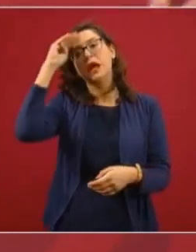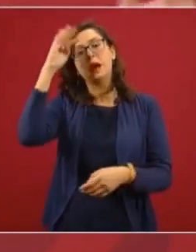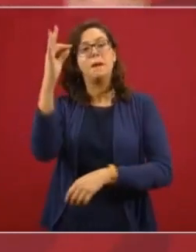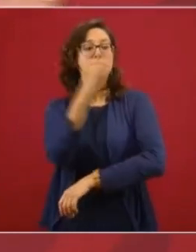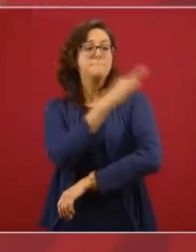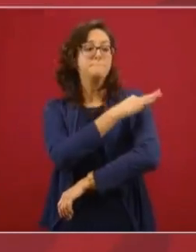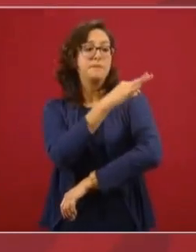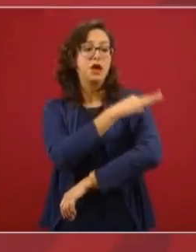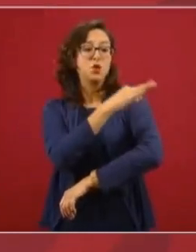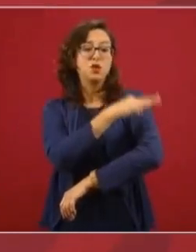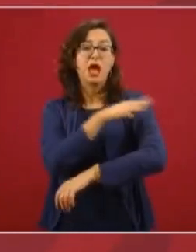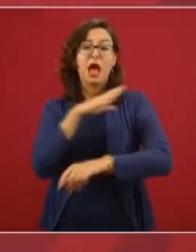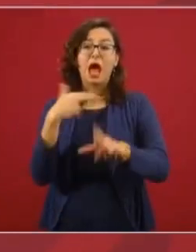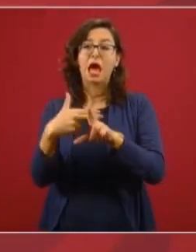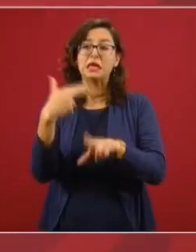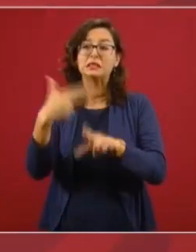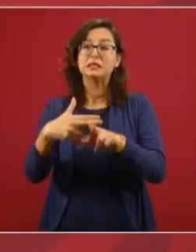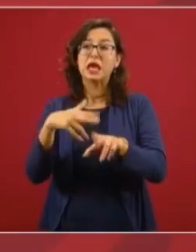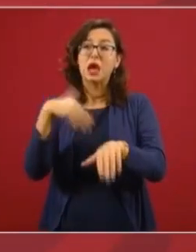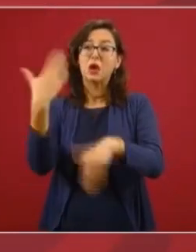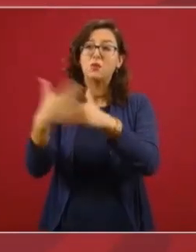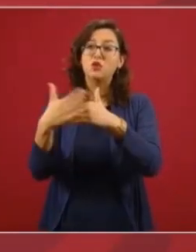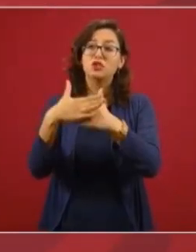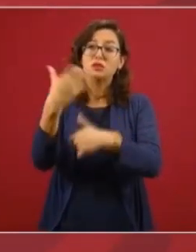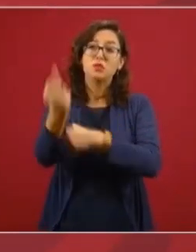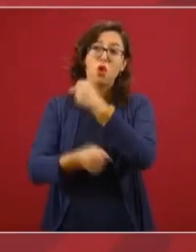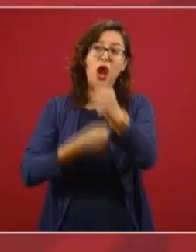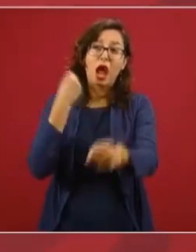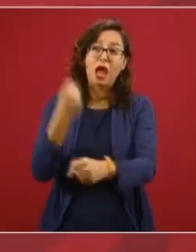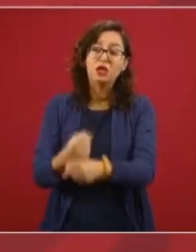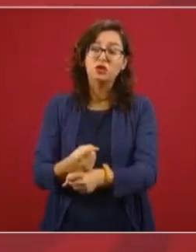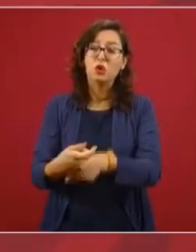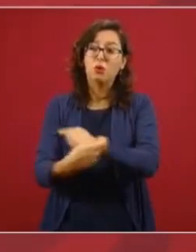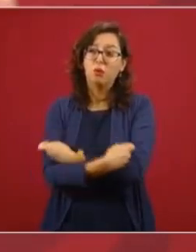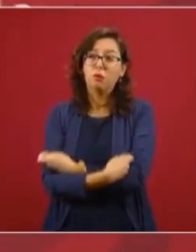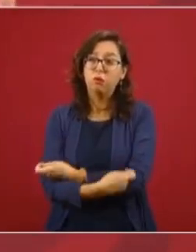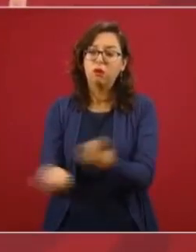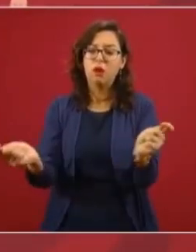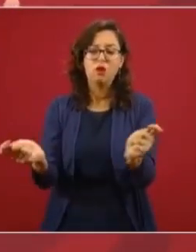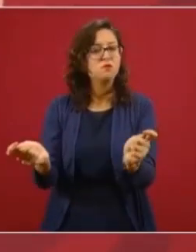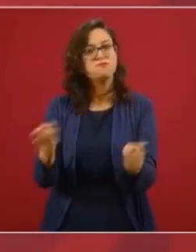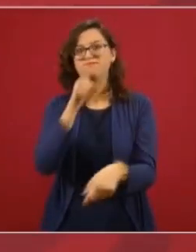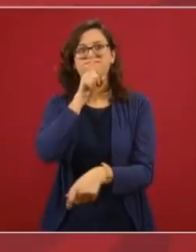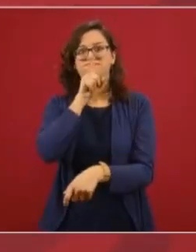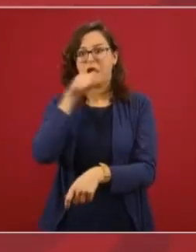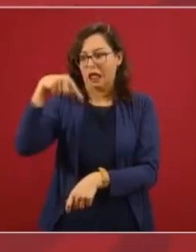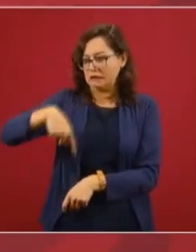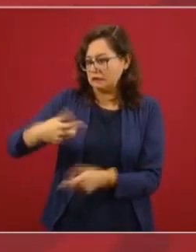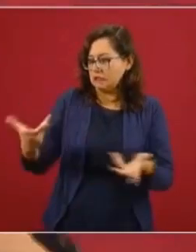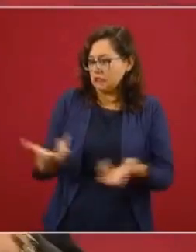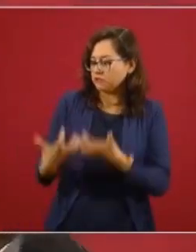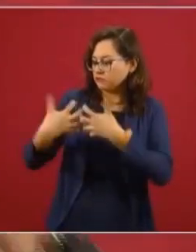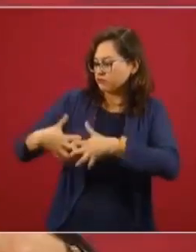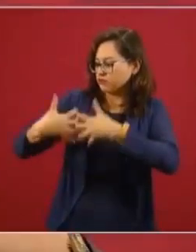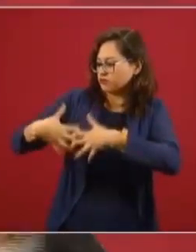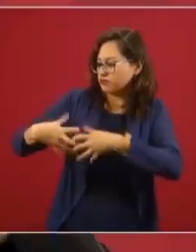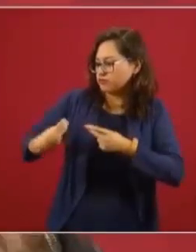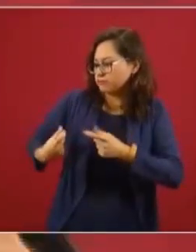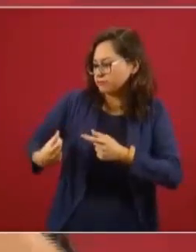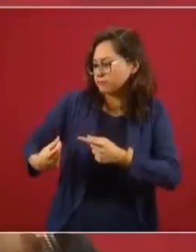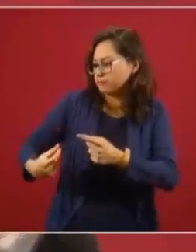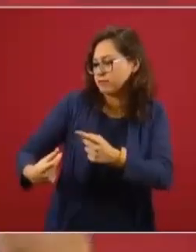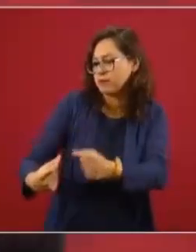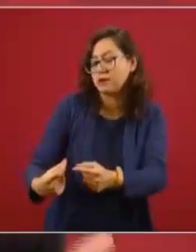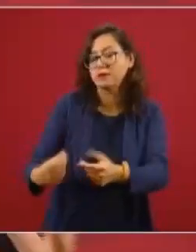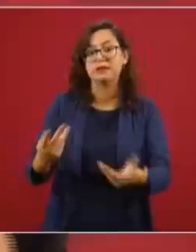se adelante seis, siete meses. Y esa diferencia es todo. Para la economía, para la